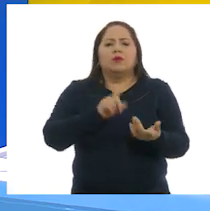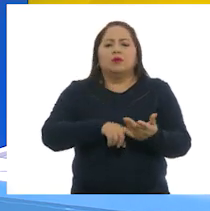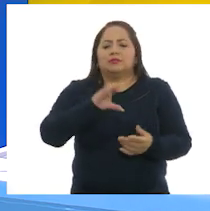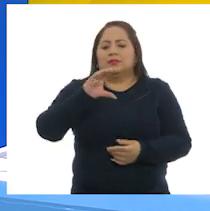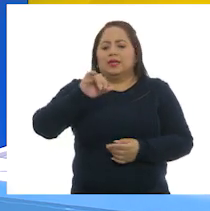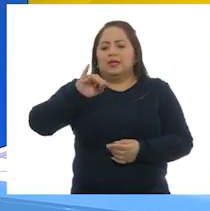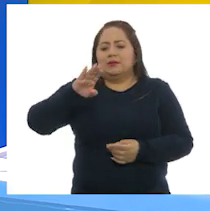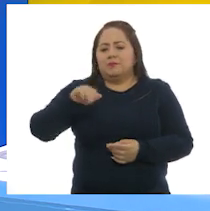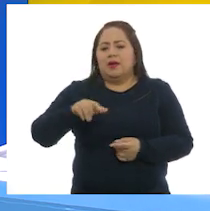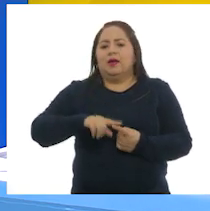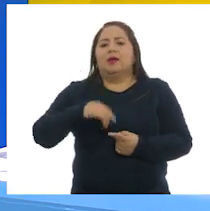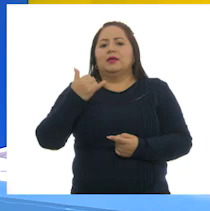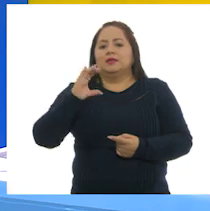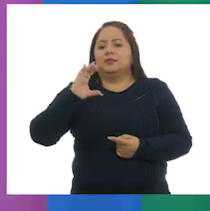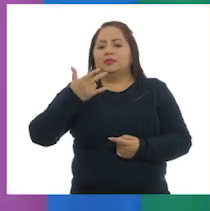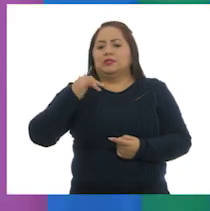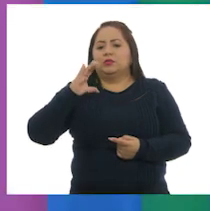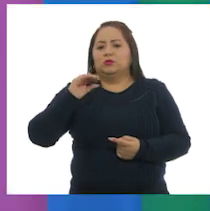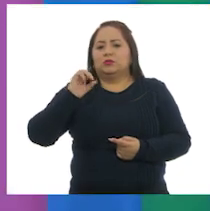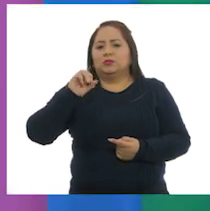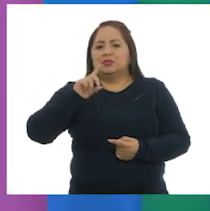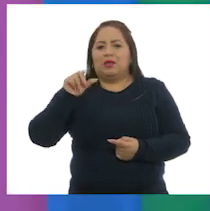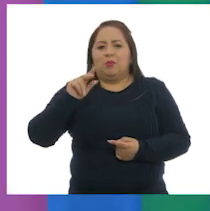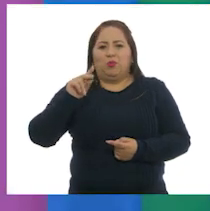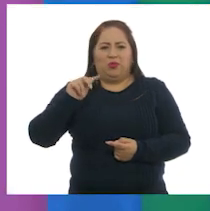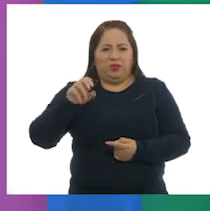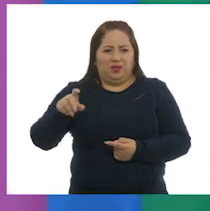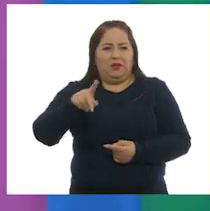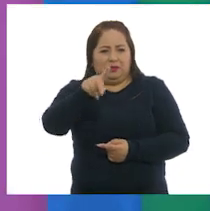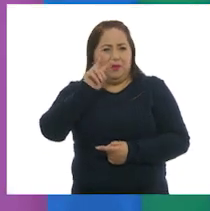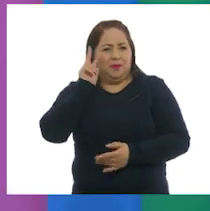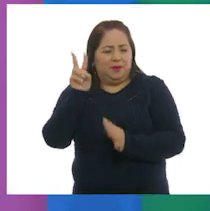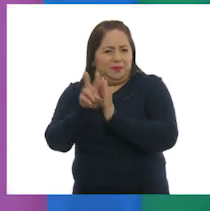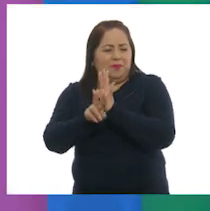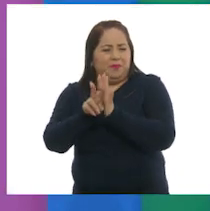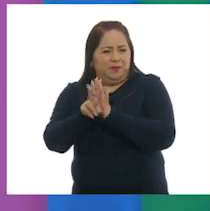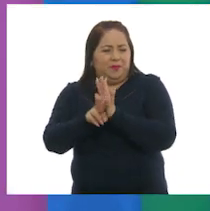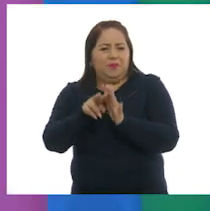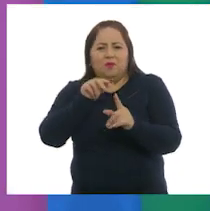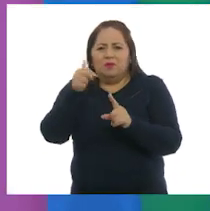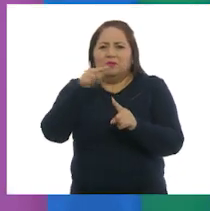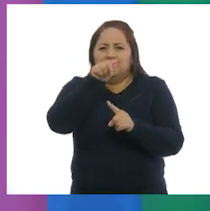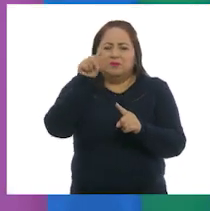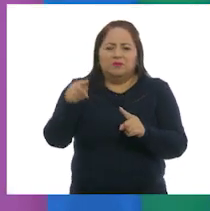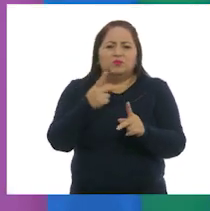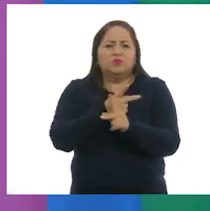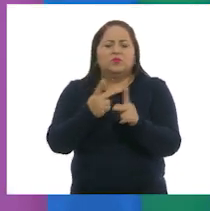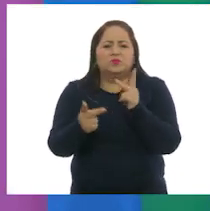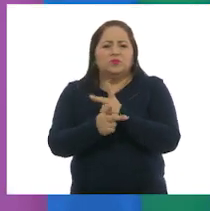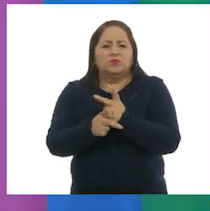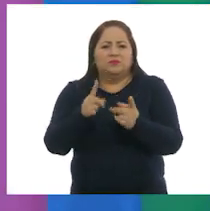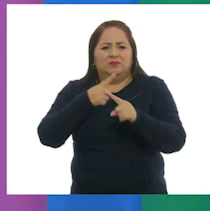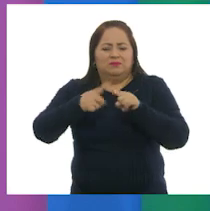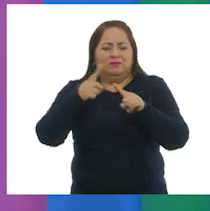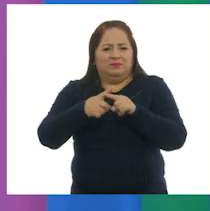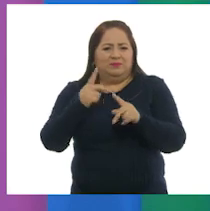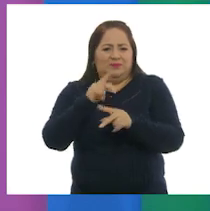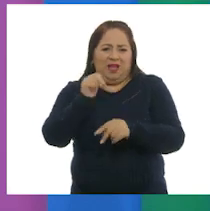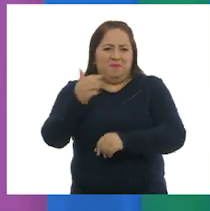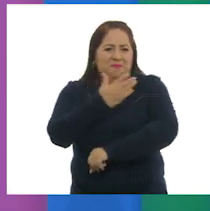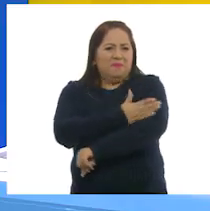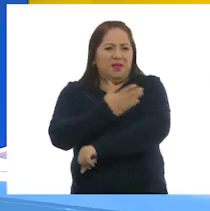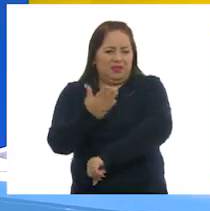ceiba y el chico zapote. Sí, en el video se mencionaron las entidades que producen esa diversidad de productos